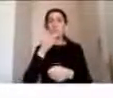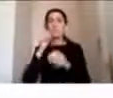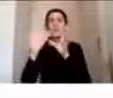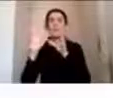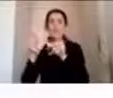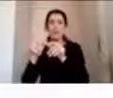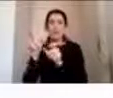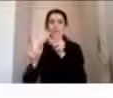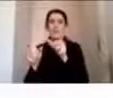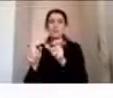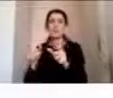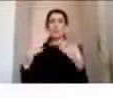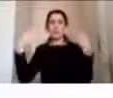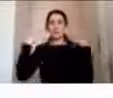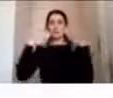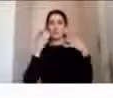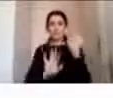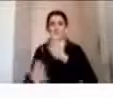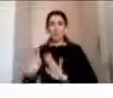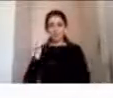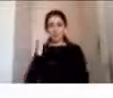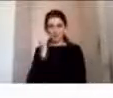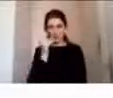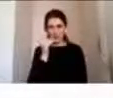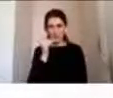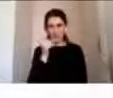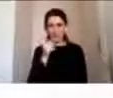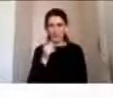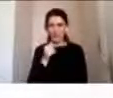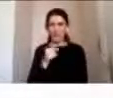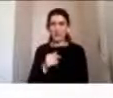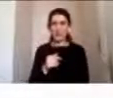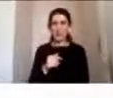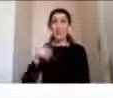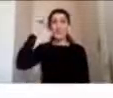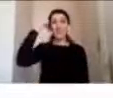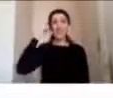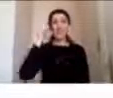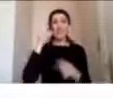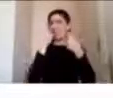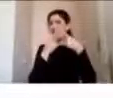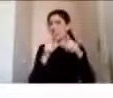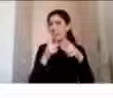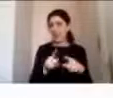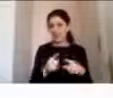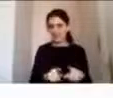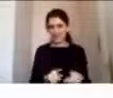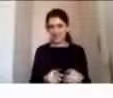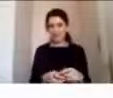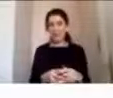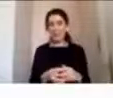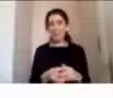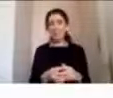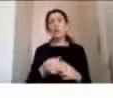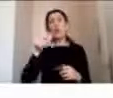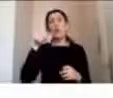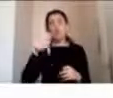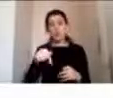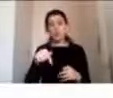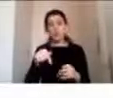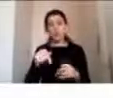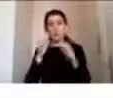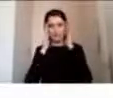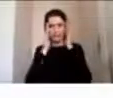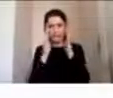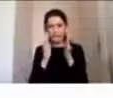entonces primero hay que saber que hay distintos tipos de lesiones que pueden afectar nuestro cerebro pero en esta ocasión el foco como ya han hablado